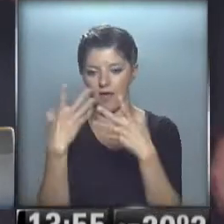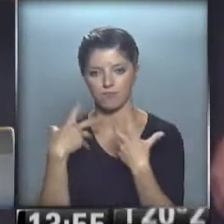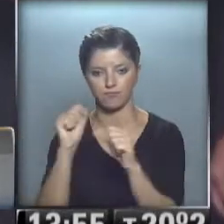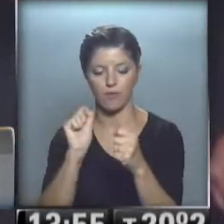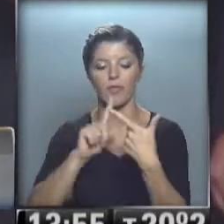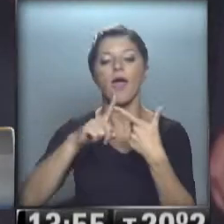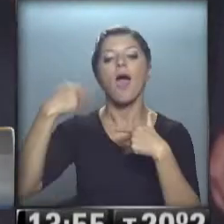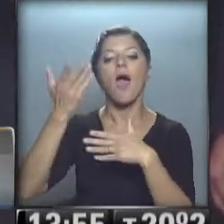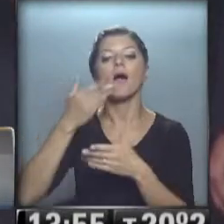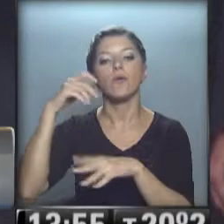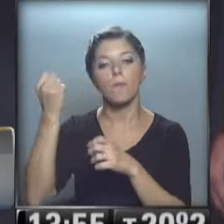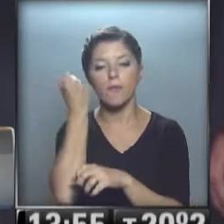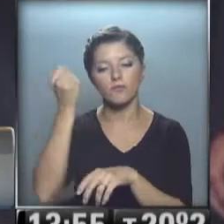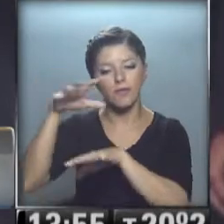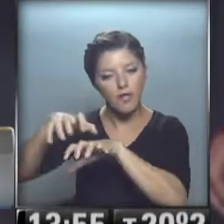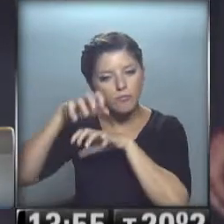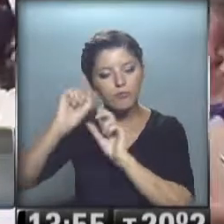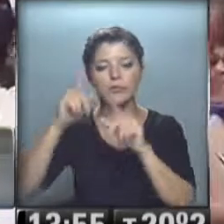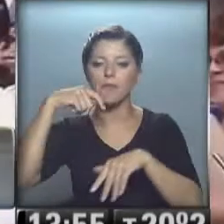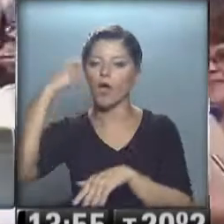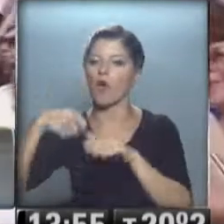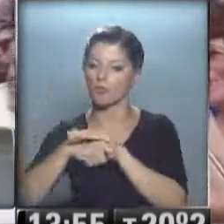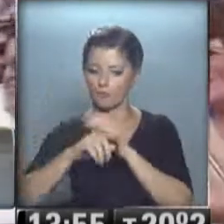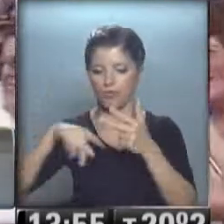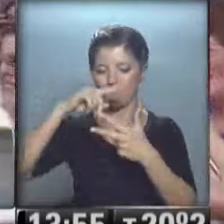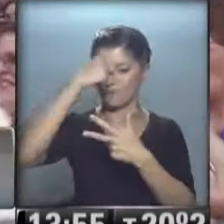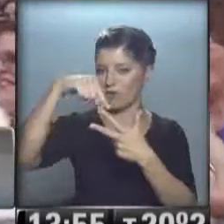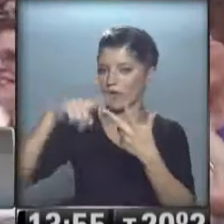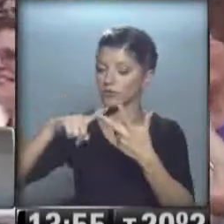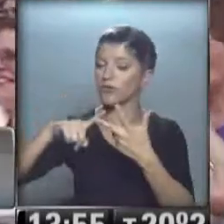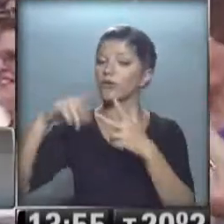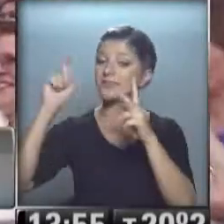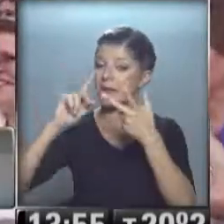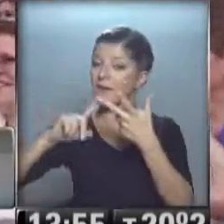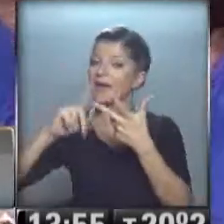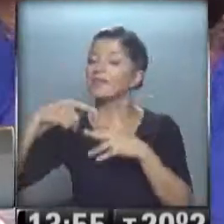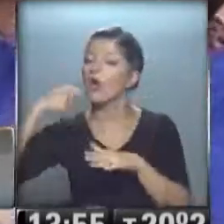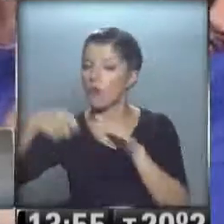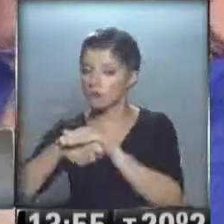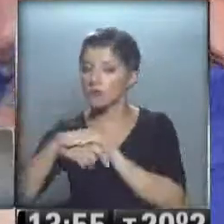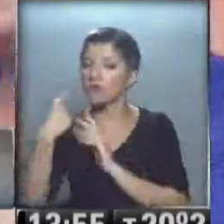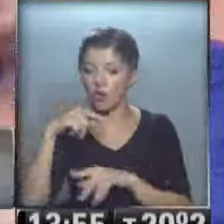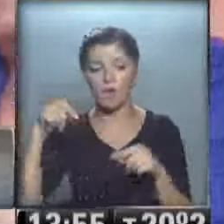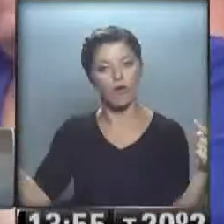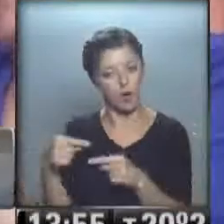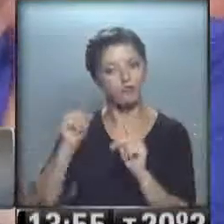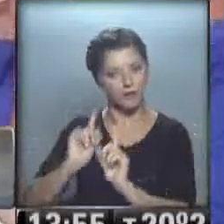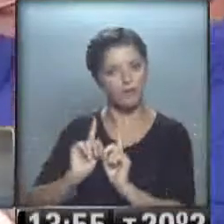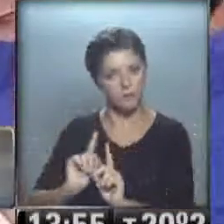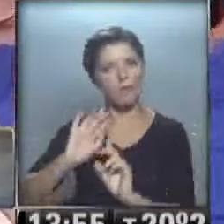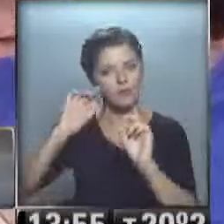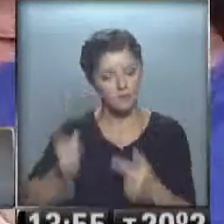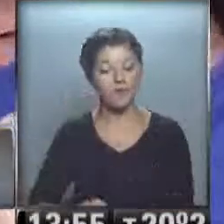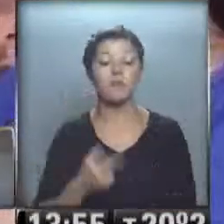agricultura y la corrupción, un tema grave en muchísimos países, dijo que va a luchar en contra de la corrupción, son muchos los